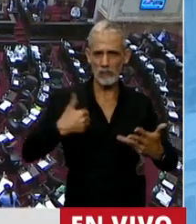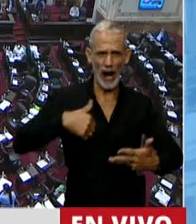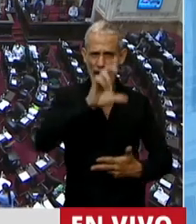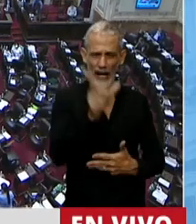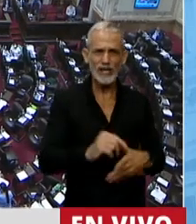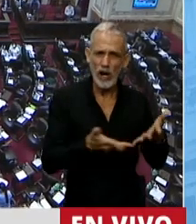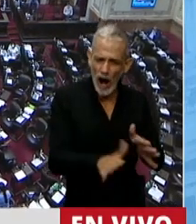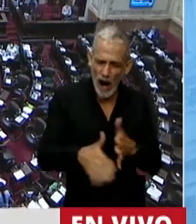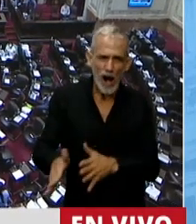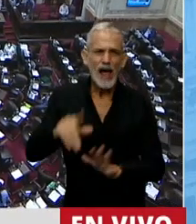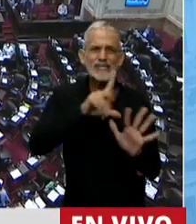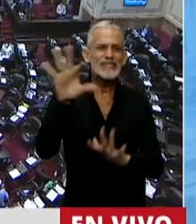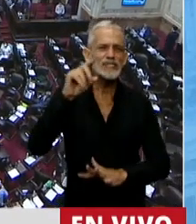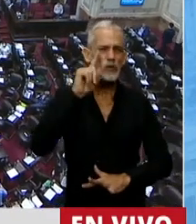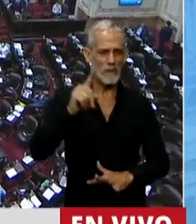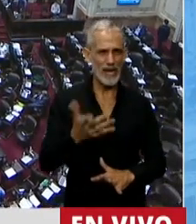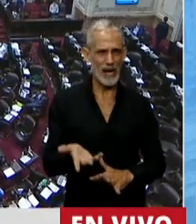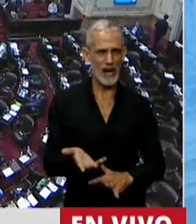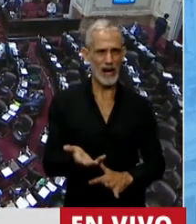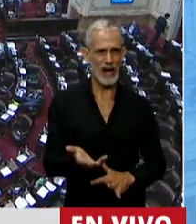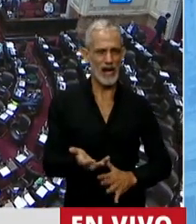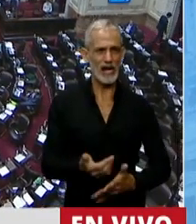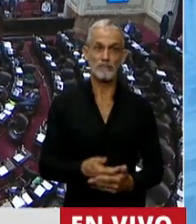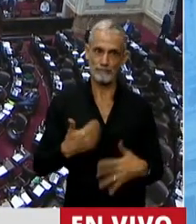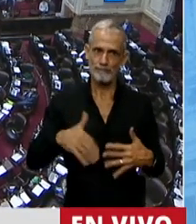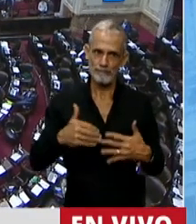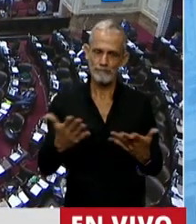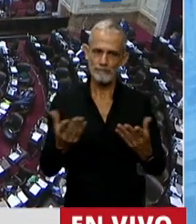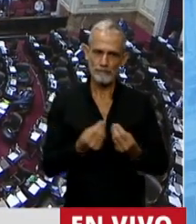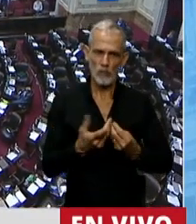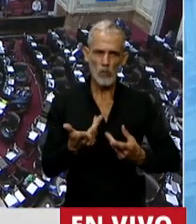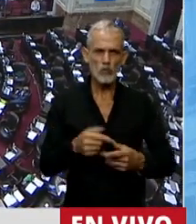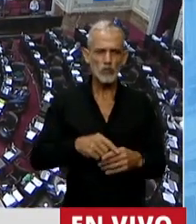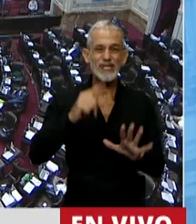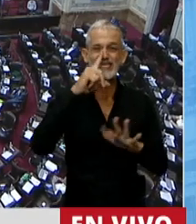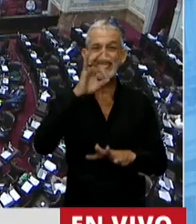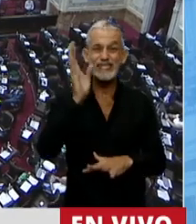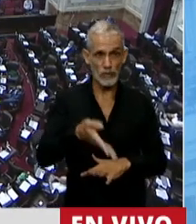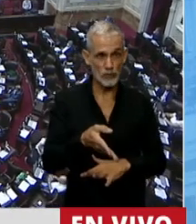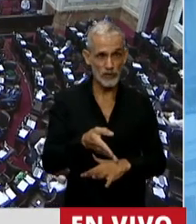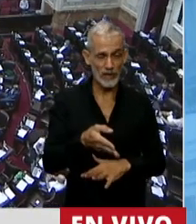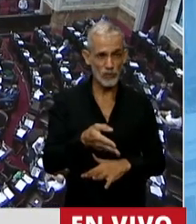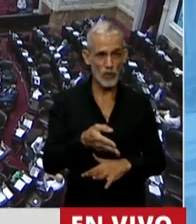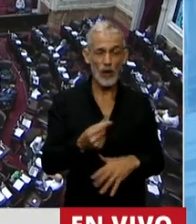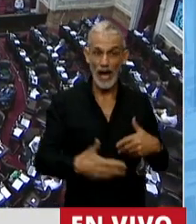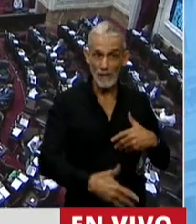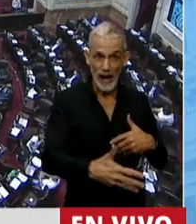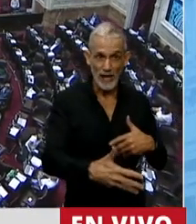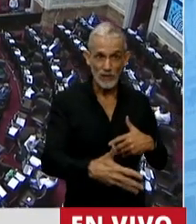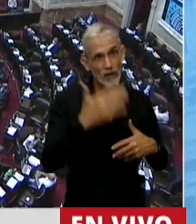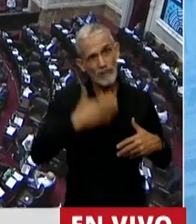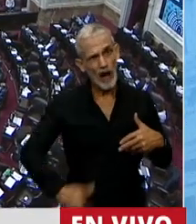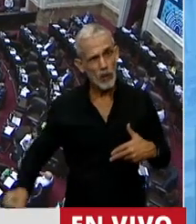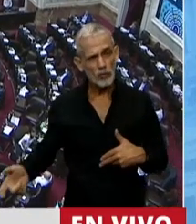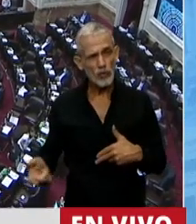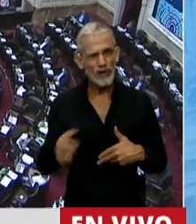año nacen 700 mil niños y niñas. Estamos hablando entonces de que el 70% de los embarazos termina en el